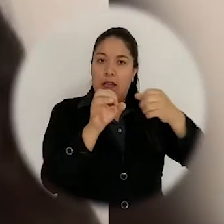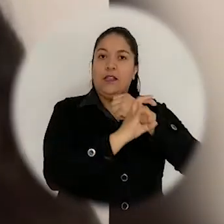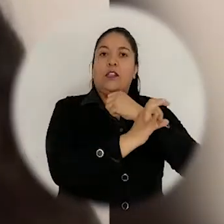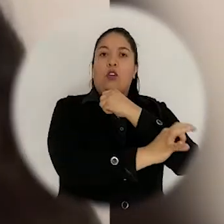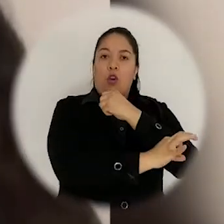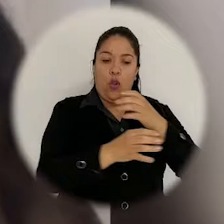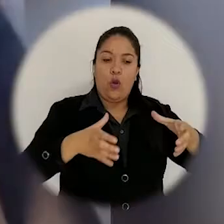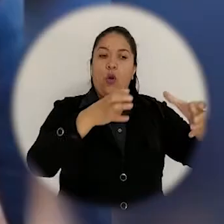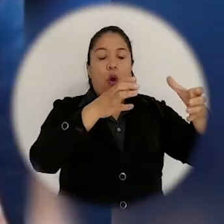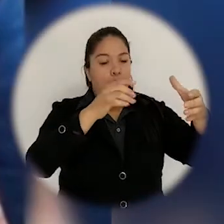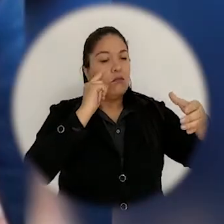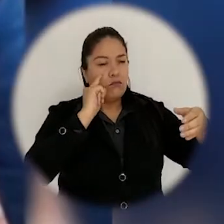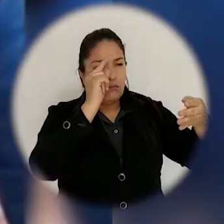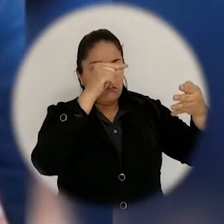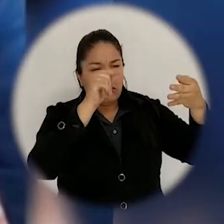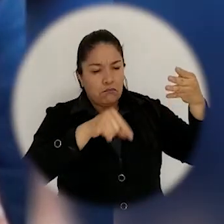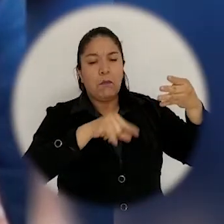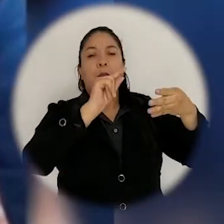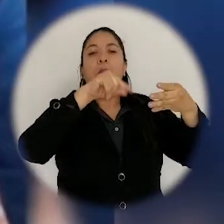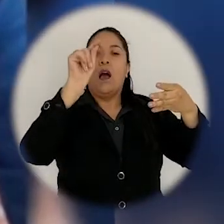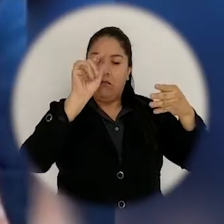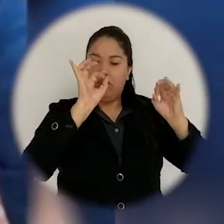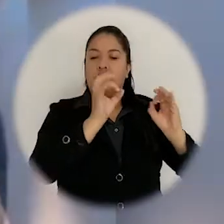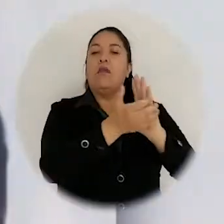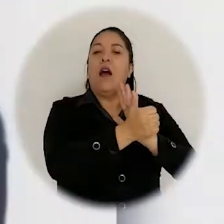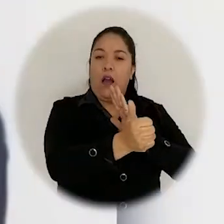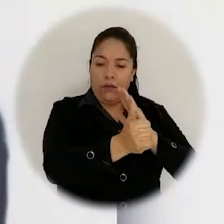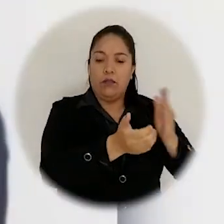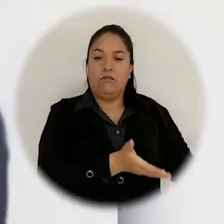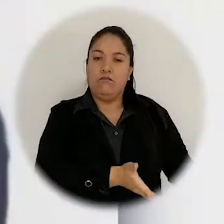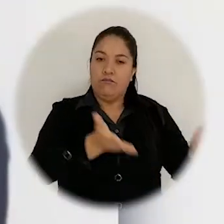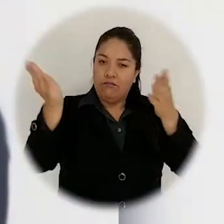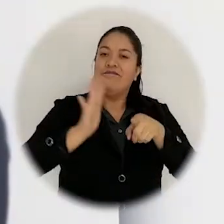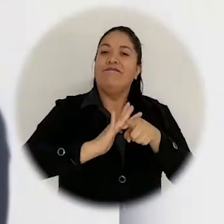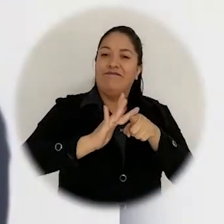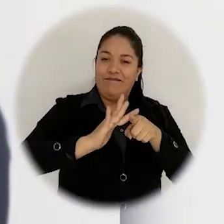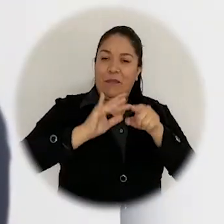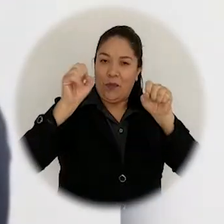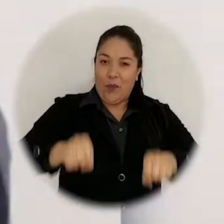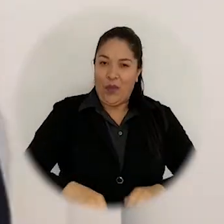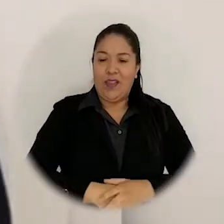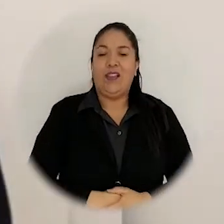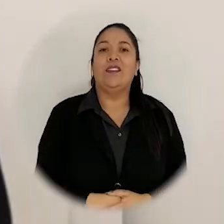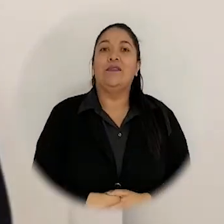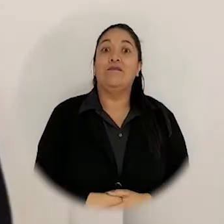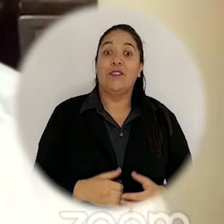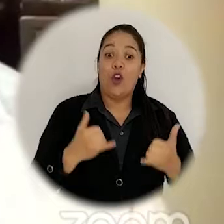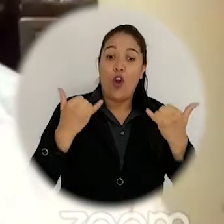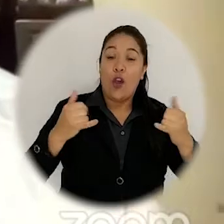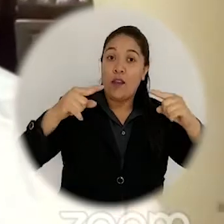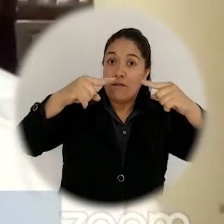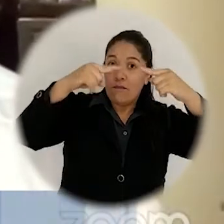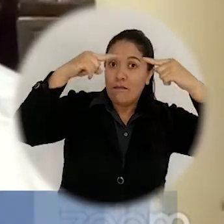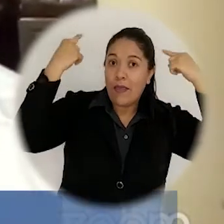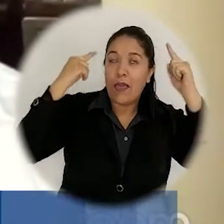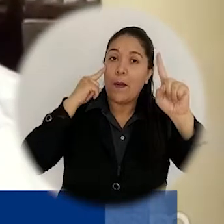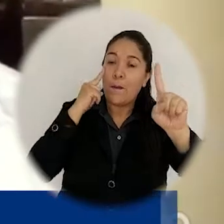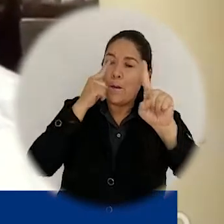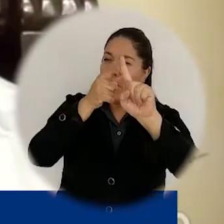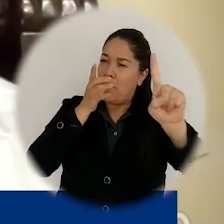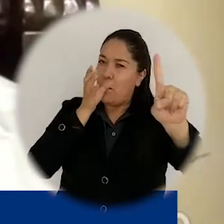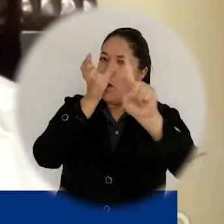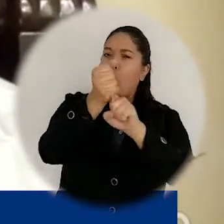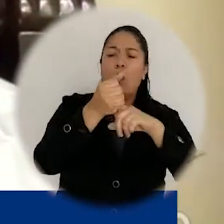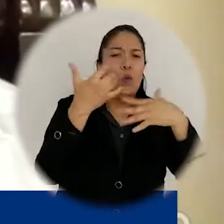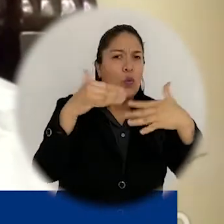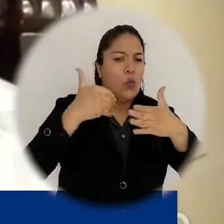a quienes damos el aval como personas competentes para el ejercicio de la profesión. Hoy cumplen una meta, hoy llegan a un objetivo